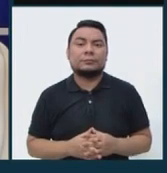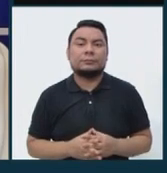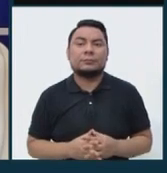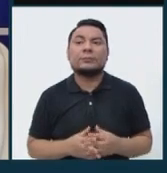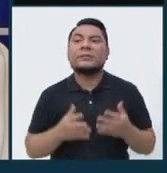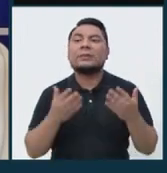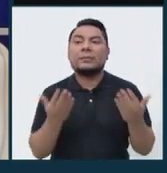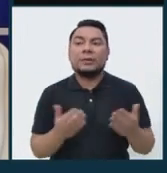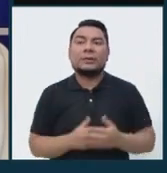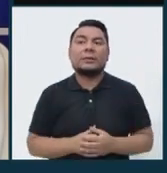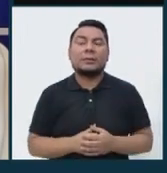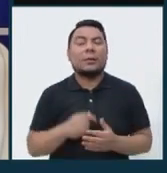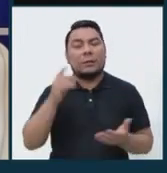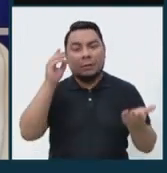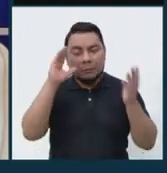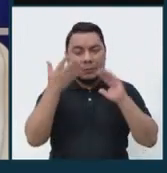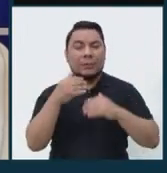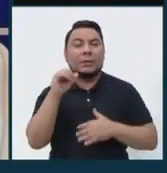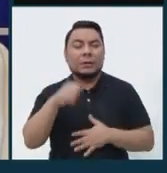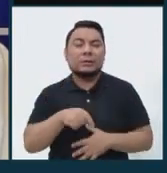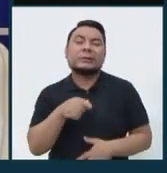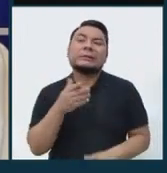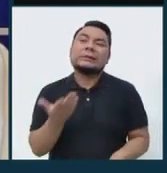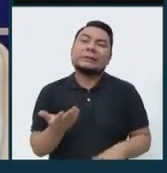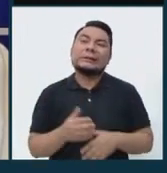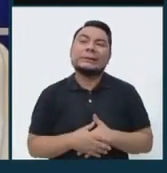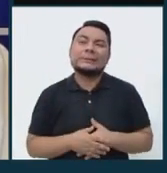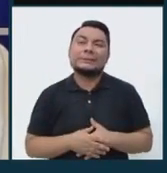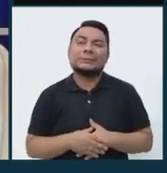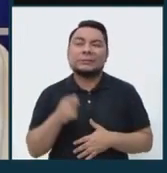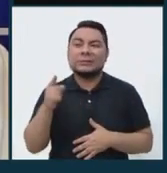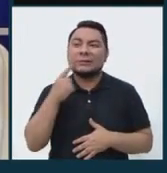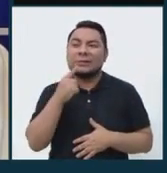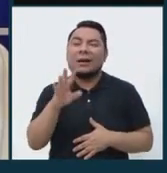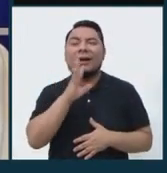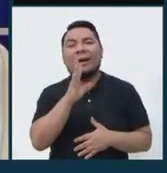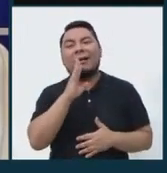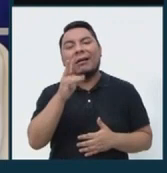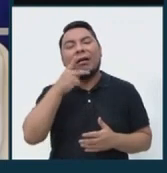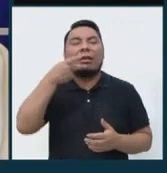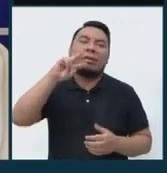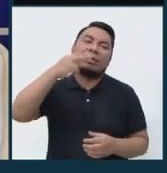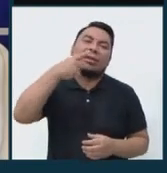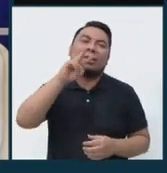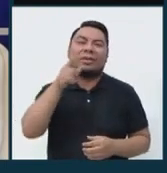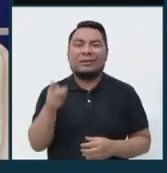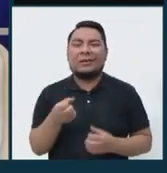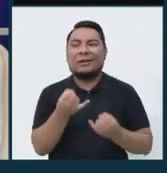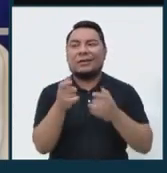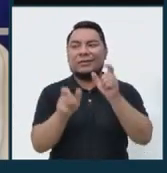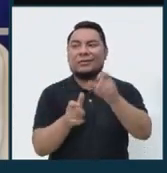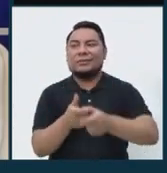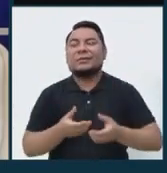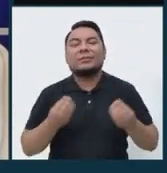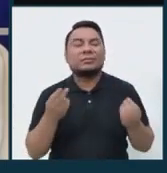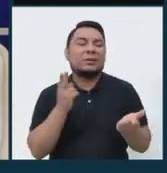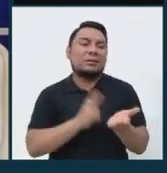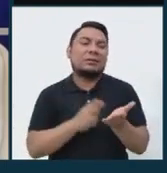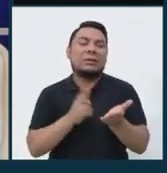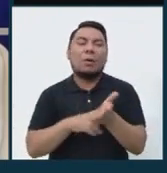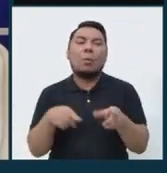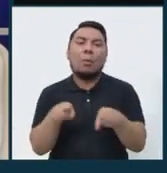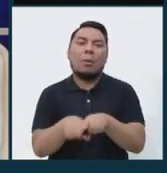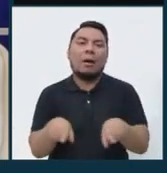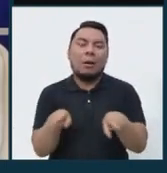Bueno, me parece que estamos cayendo en demagogia de nuevo ante algunos candidatos, ¿no? Estamos repitiendo lo